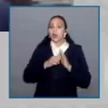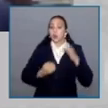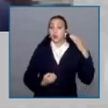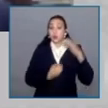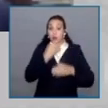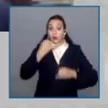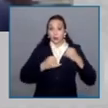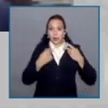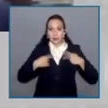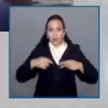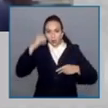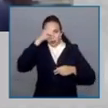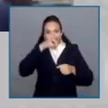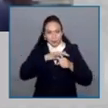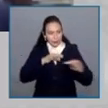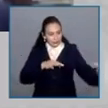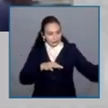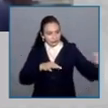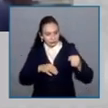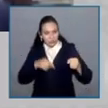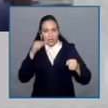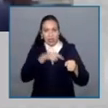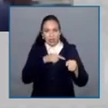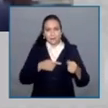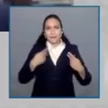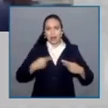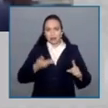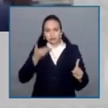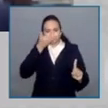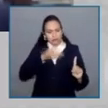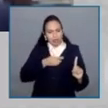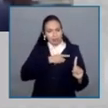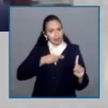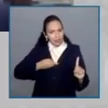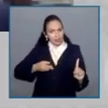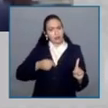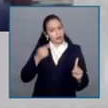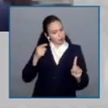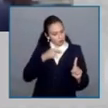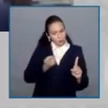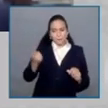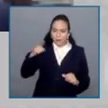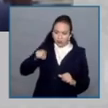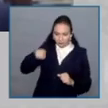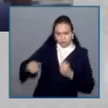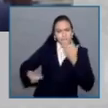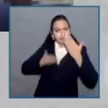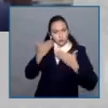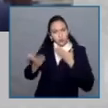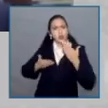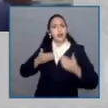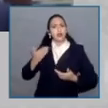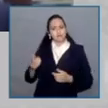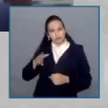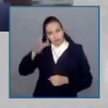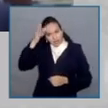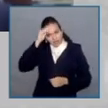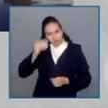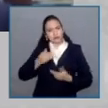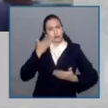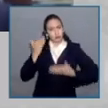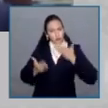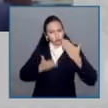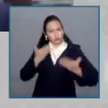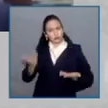Creo que serían quienes con mayor avidez deberían tratar de cursar muy rápidamente